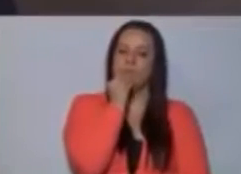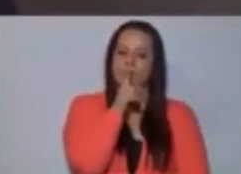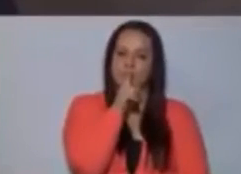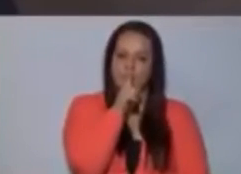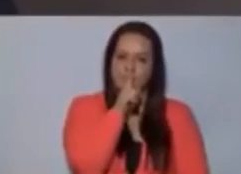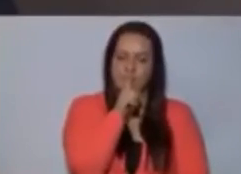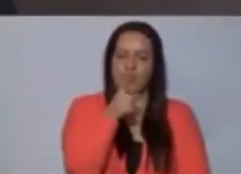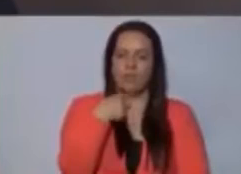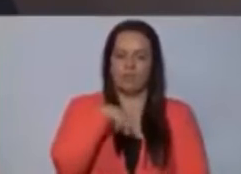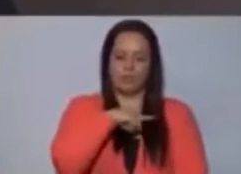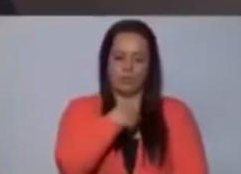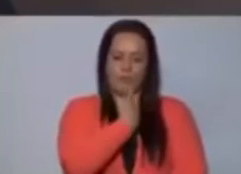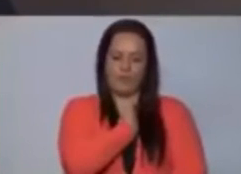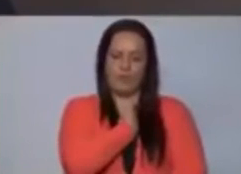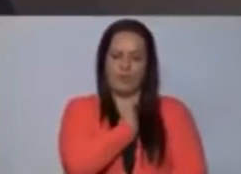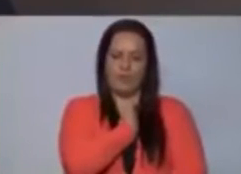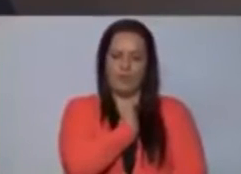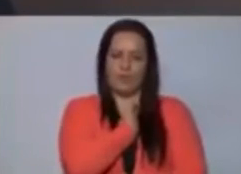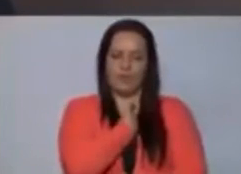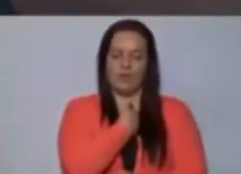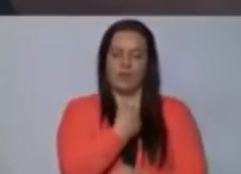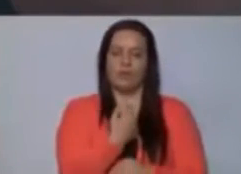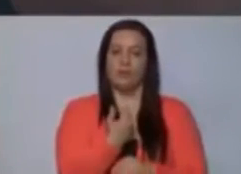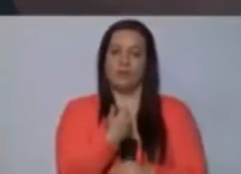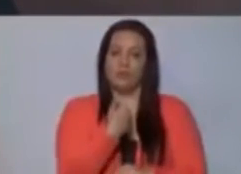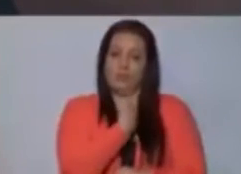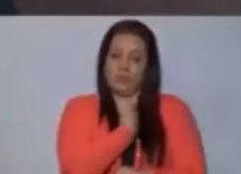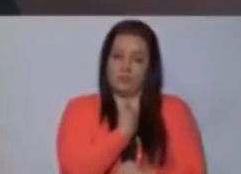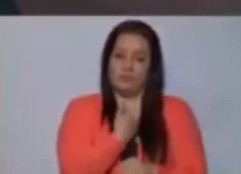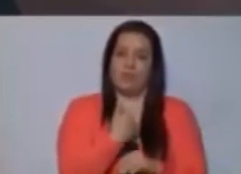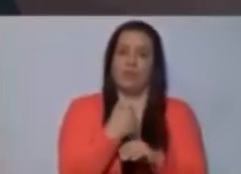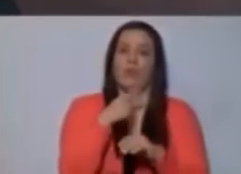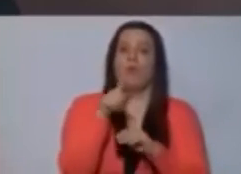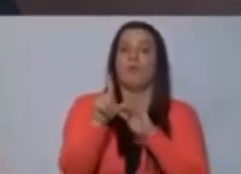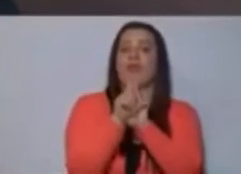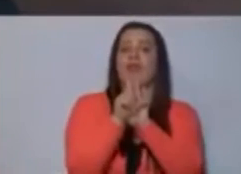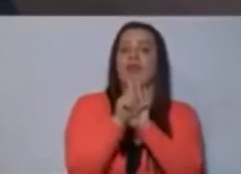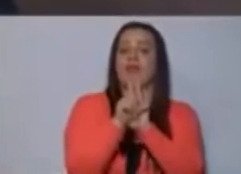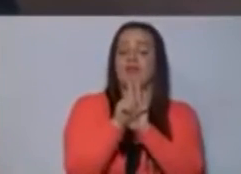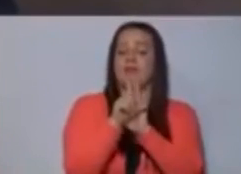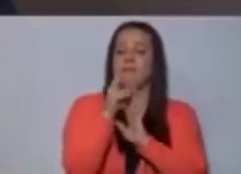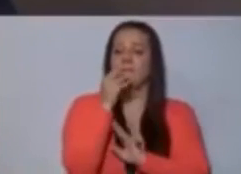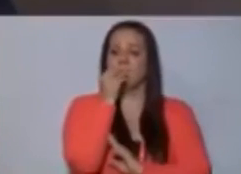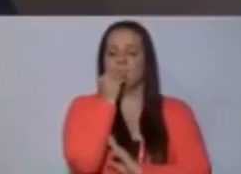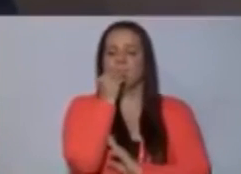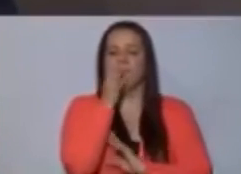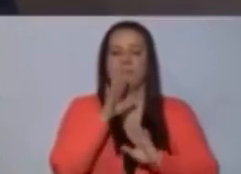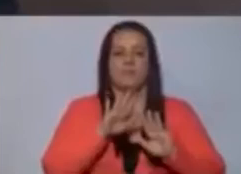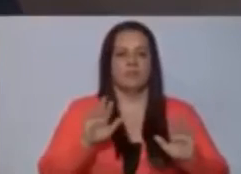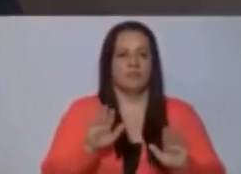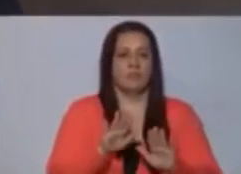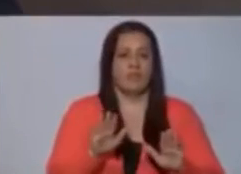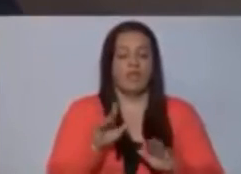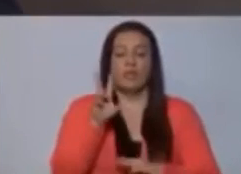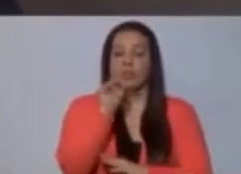nos autopusimos una ley mordaza y entonces no se está dando,